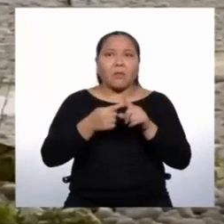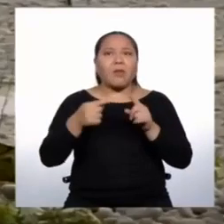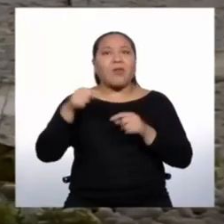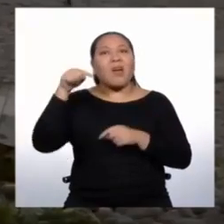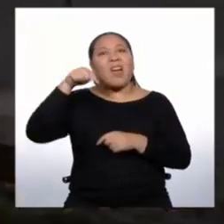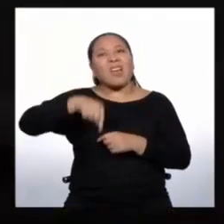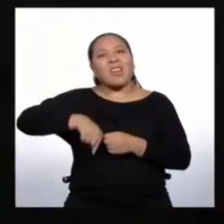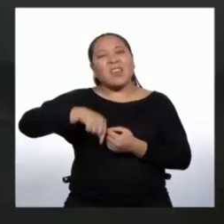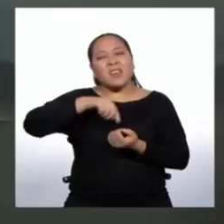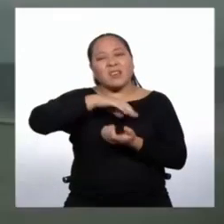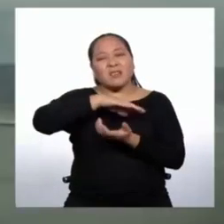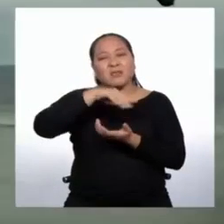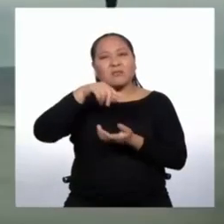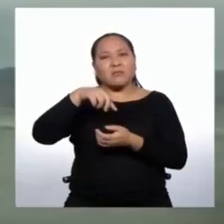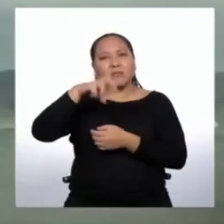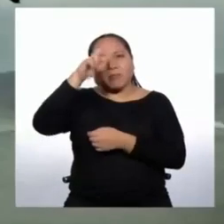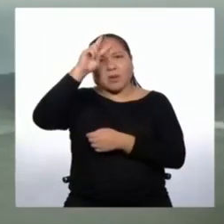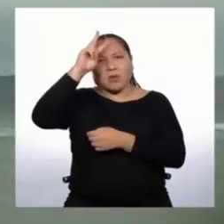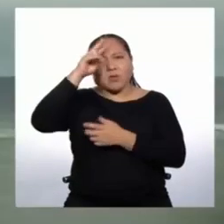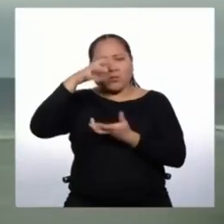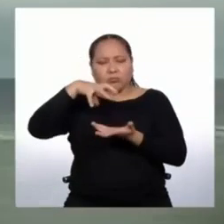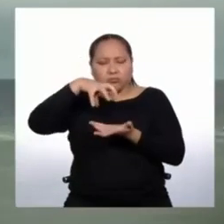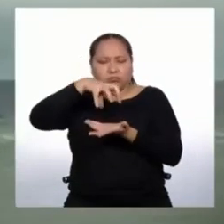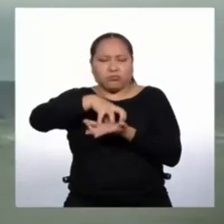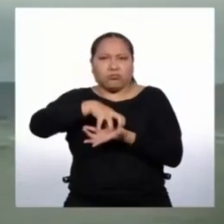ubicación geográfica.